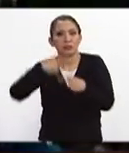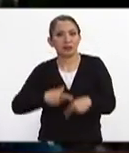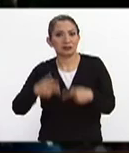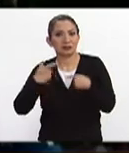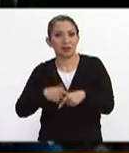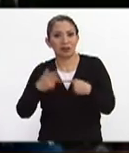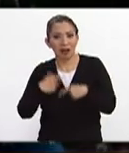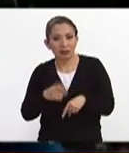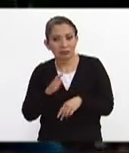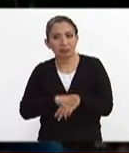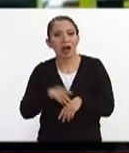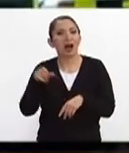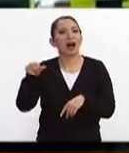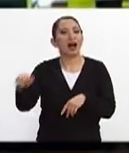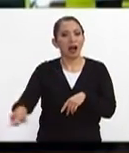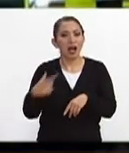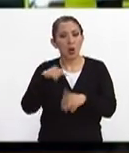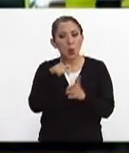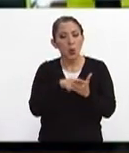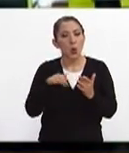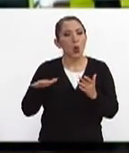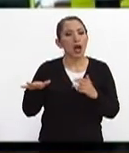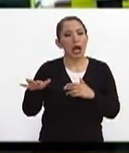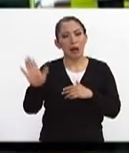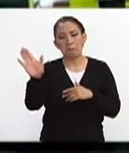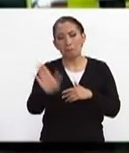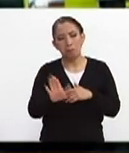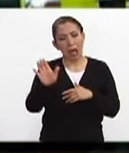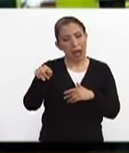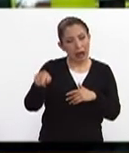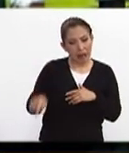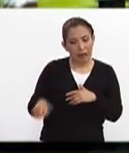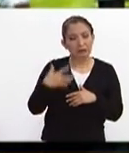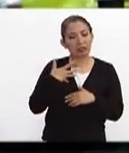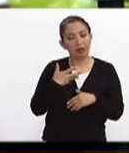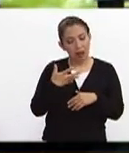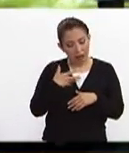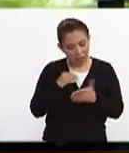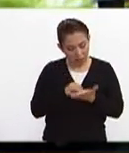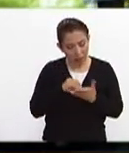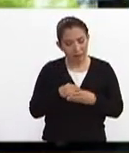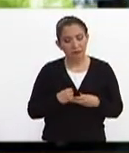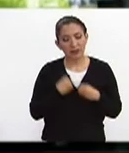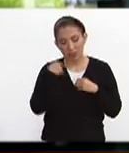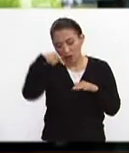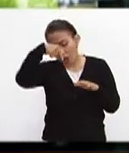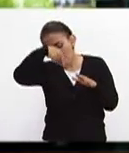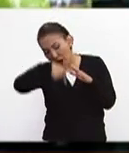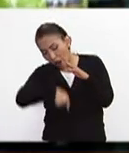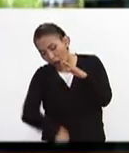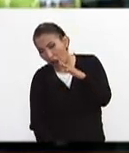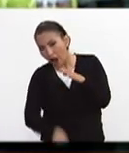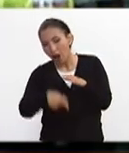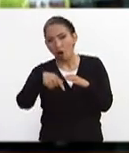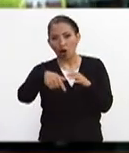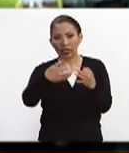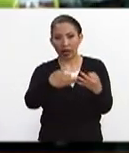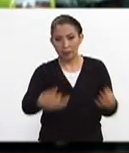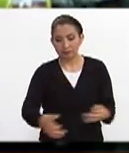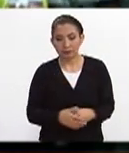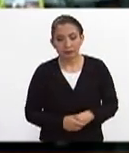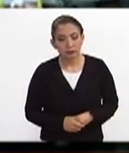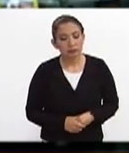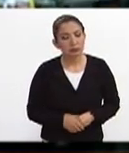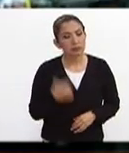personas de ese sitio que parece que tiene todavía vida bajo los escombros cabe